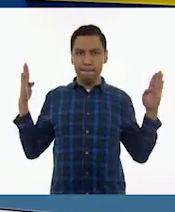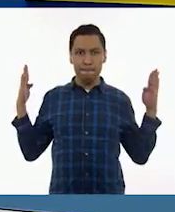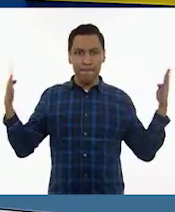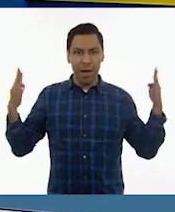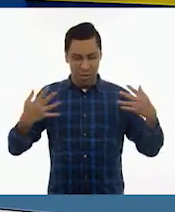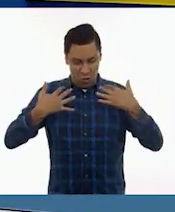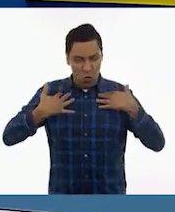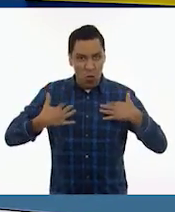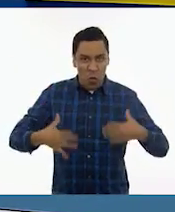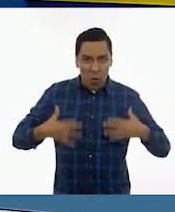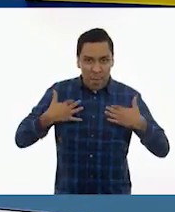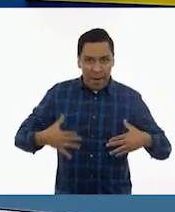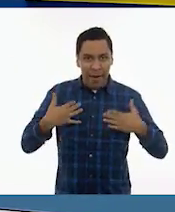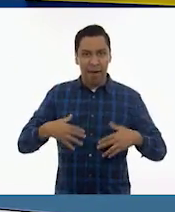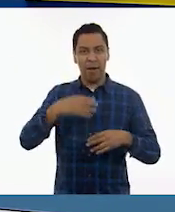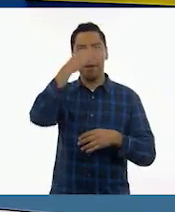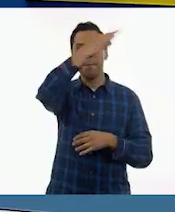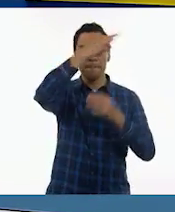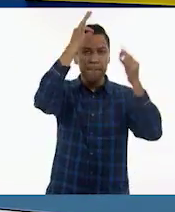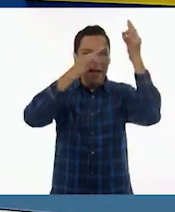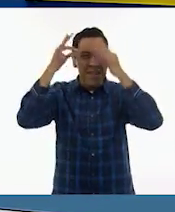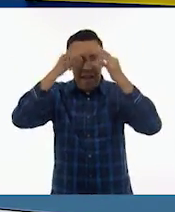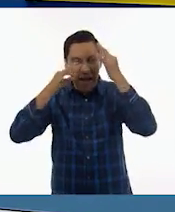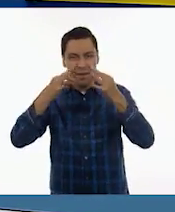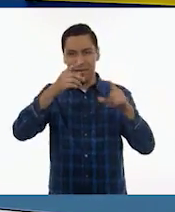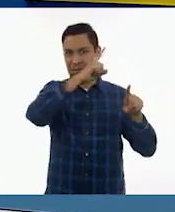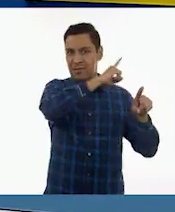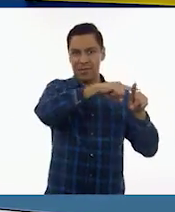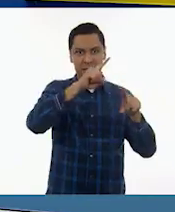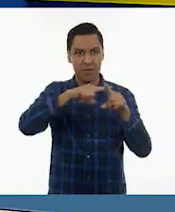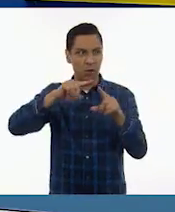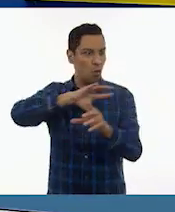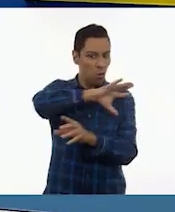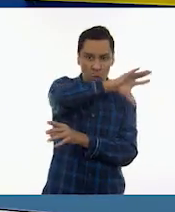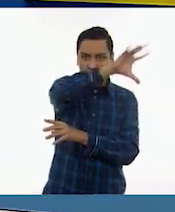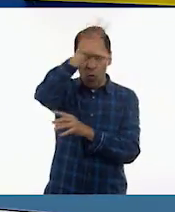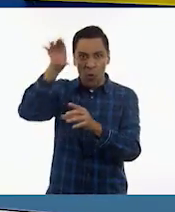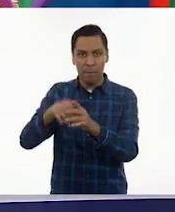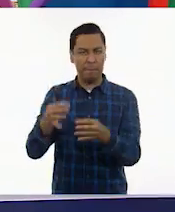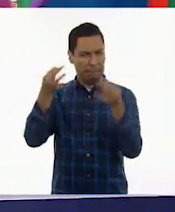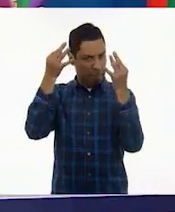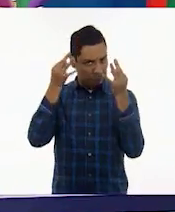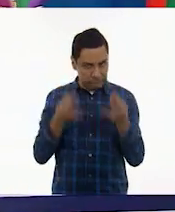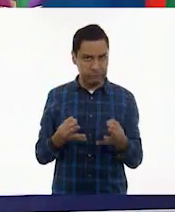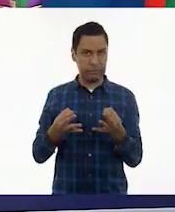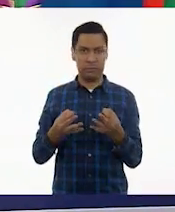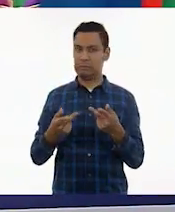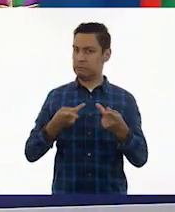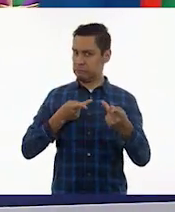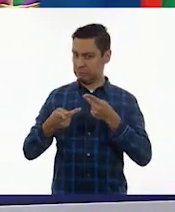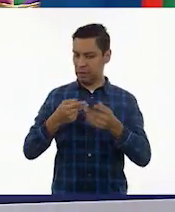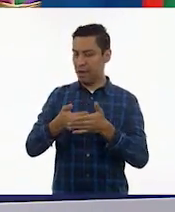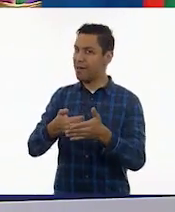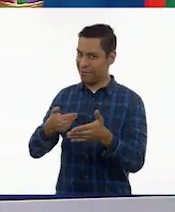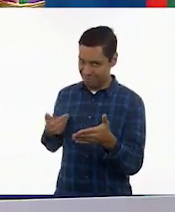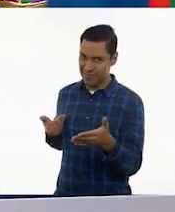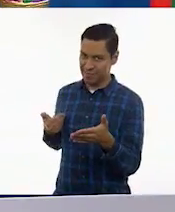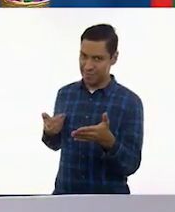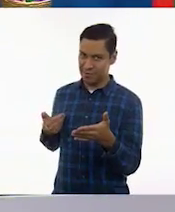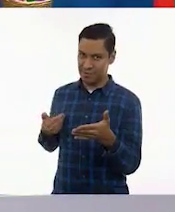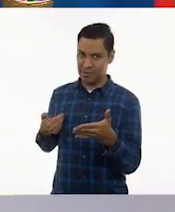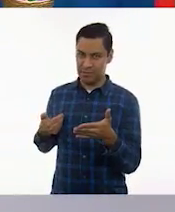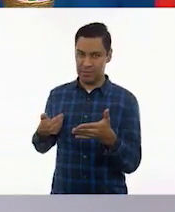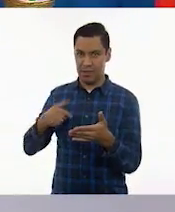como el vestuario, maquillaje, pues todo tiene que estar listo y preparado como si fuera una función. Ahí